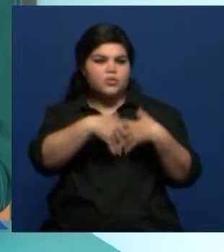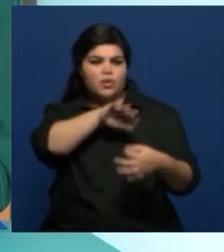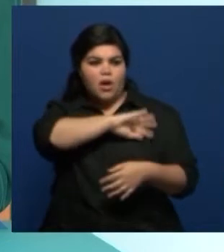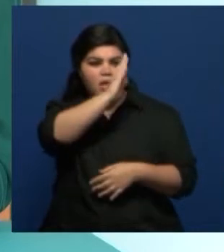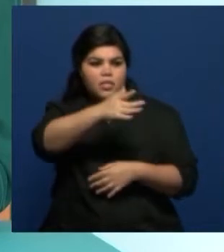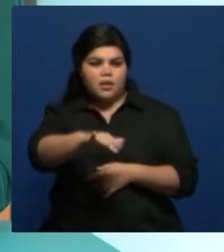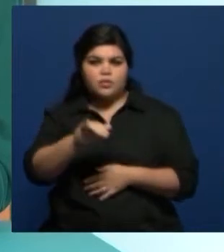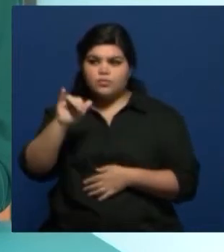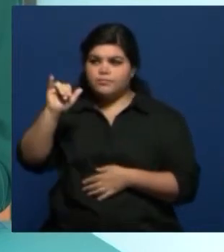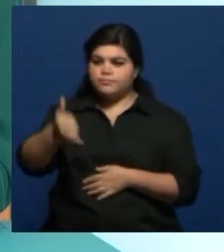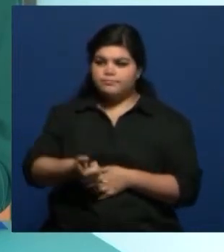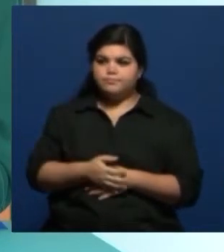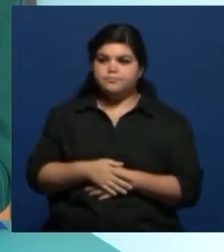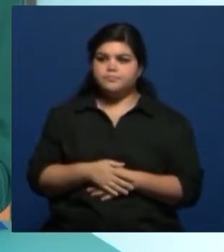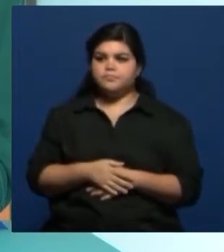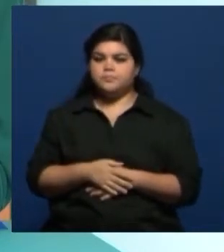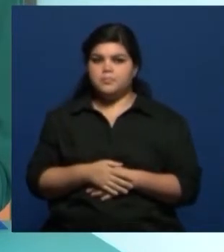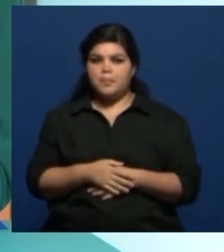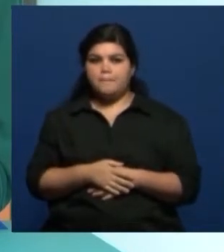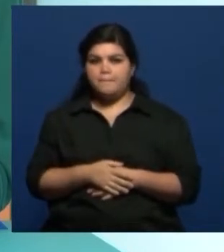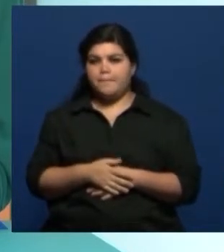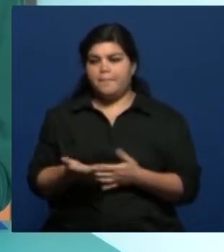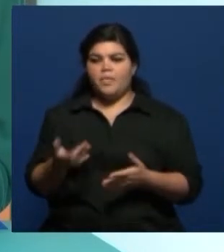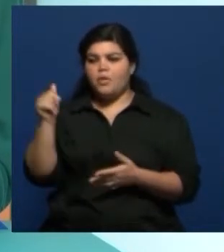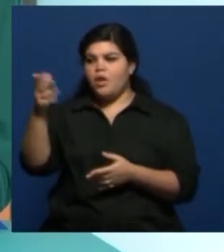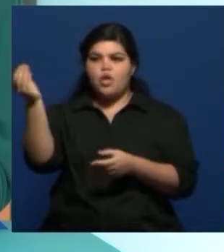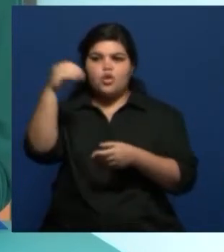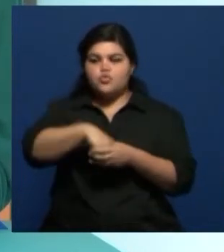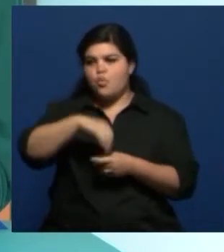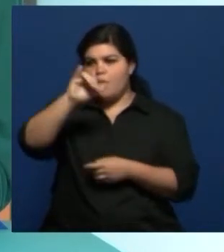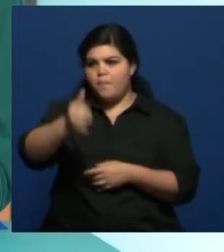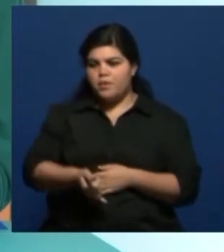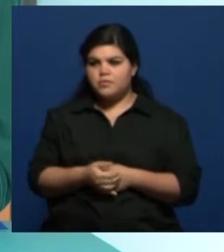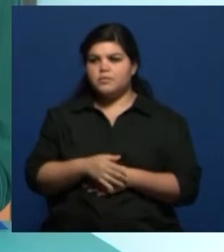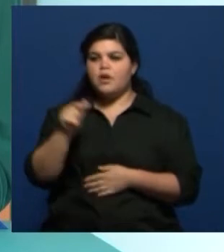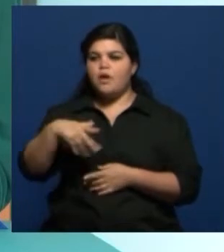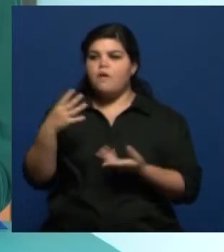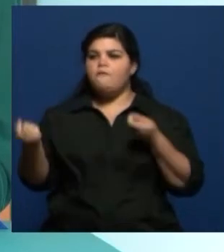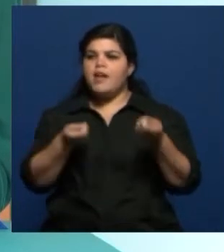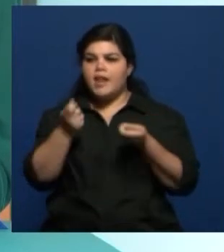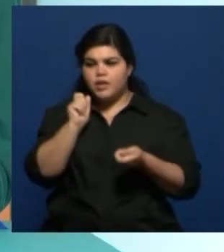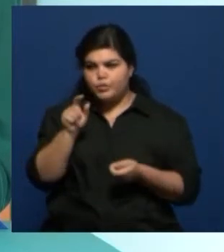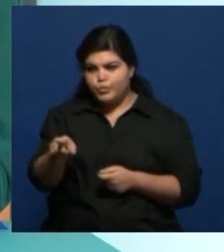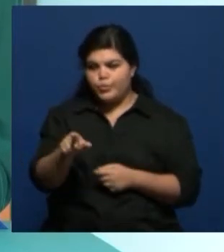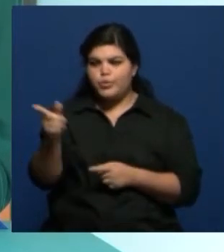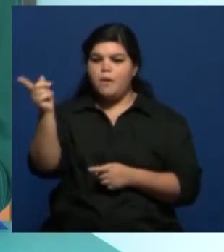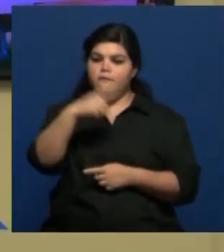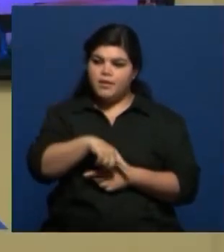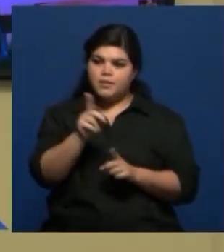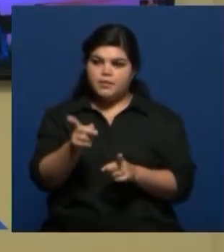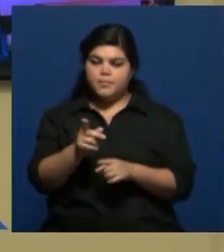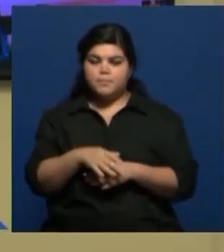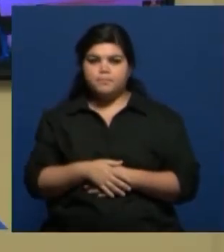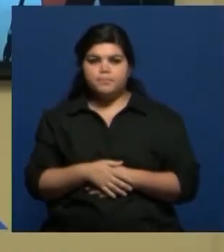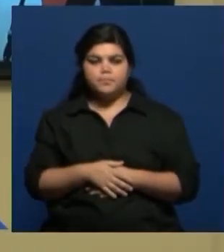Sí, entonces, bueno, ellos se sumaron a la propuesta con sus bailarines. O sea que,